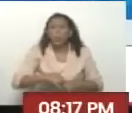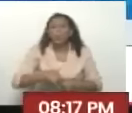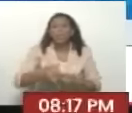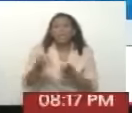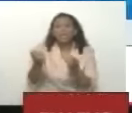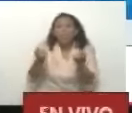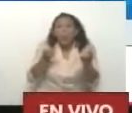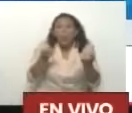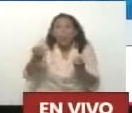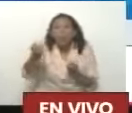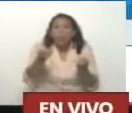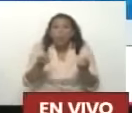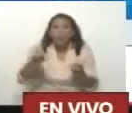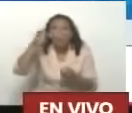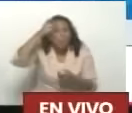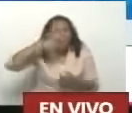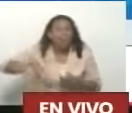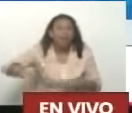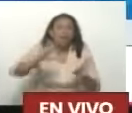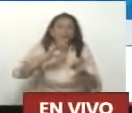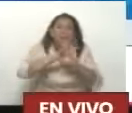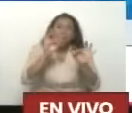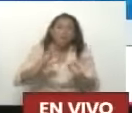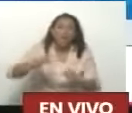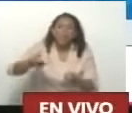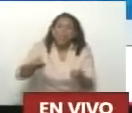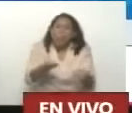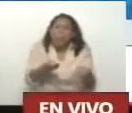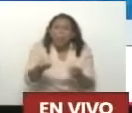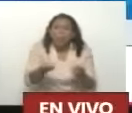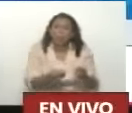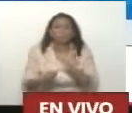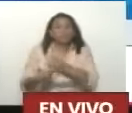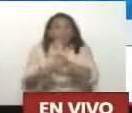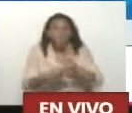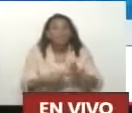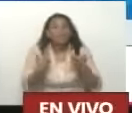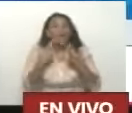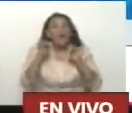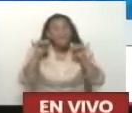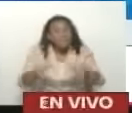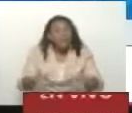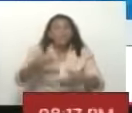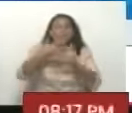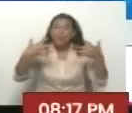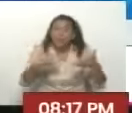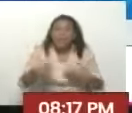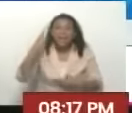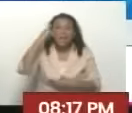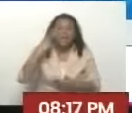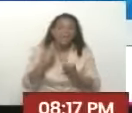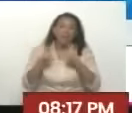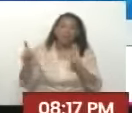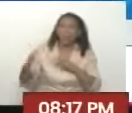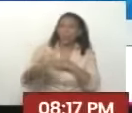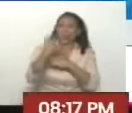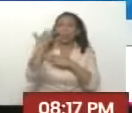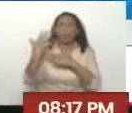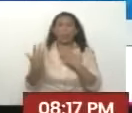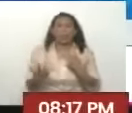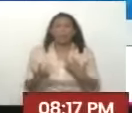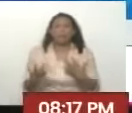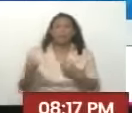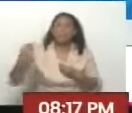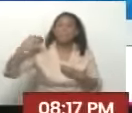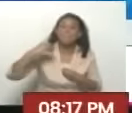dominado A nuestro pueblo Ya lo señalaba El libertador Por el engaño Se nos ha dominado